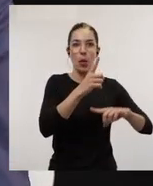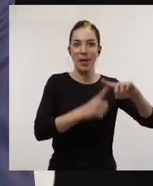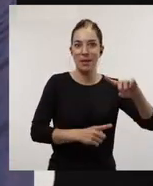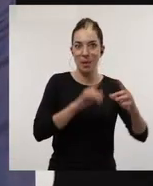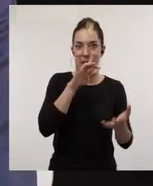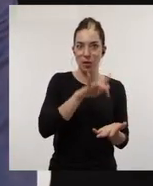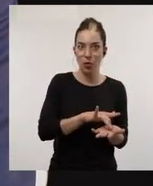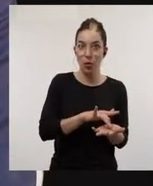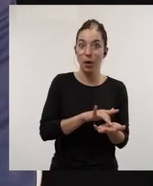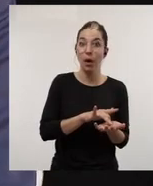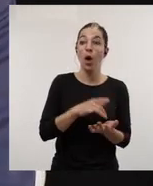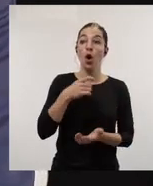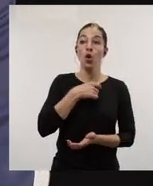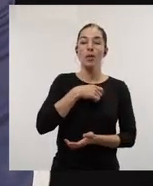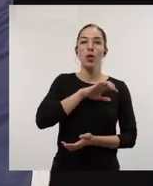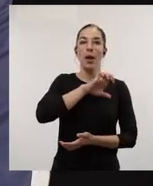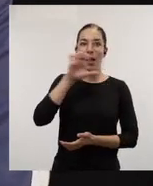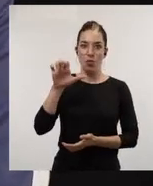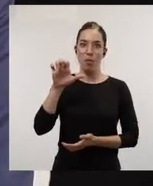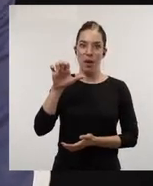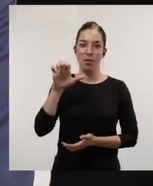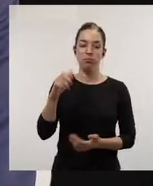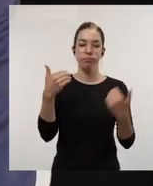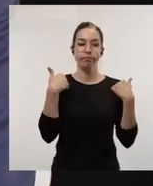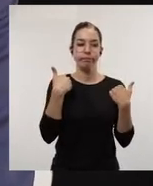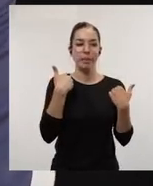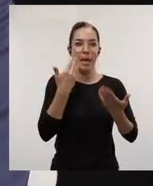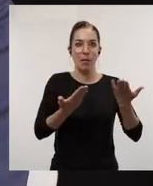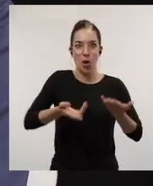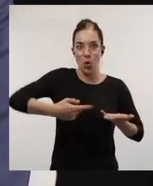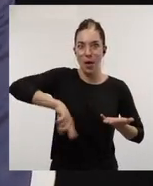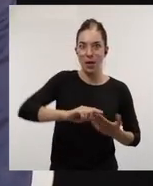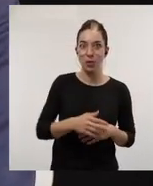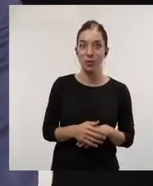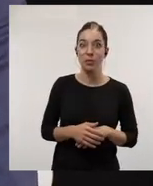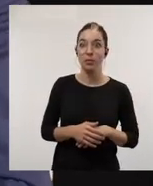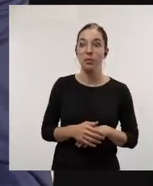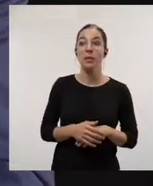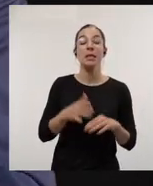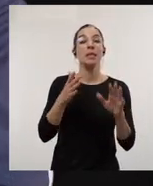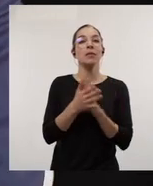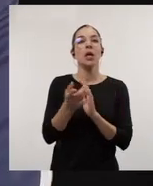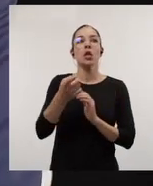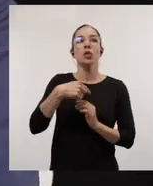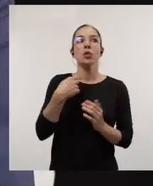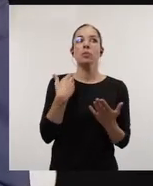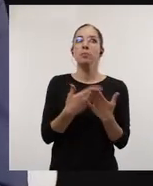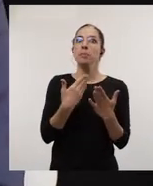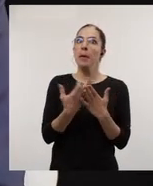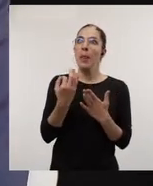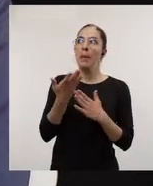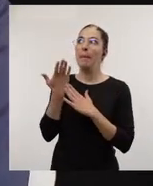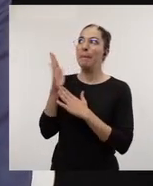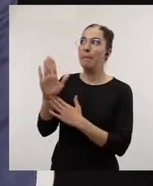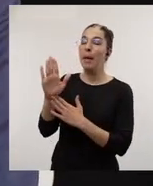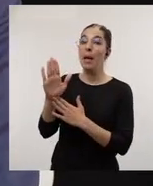intermedia por parte de la Comisión Europea y tendremos que, de alguna forma, mostrar cuáles han sido los principales avances